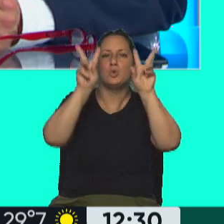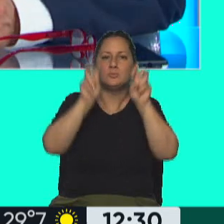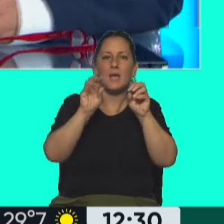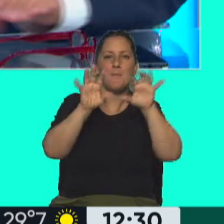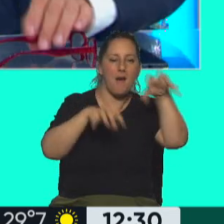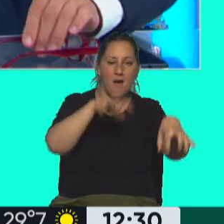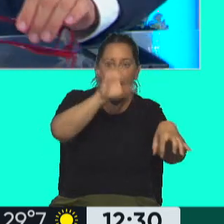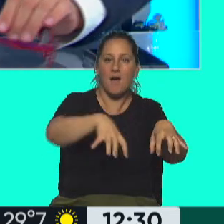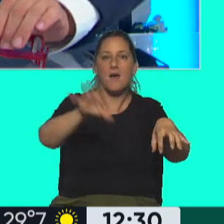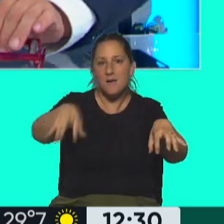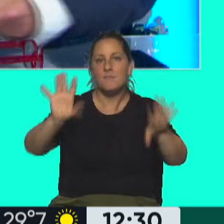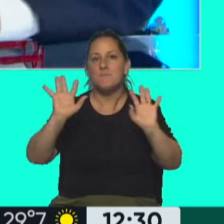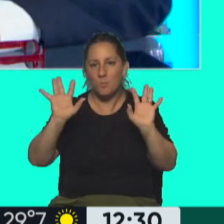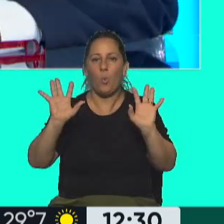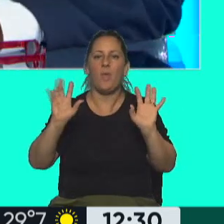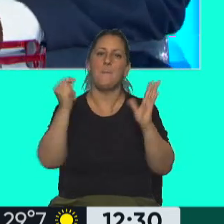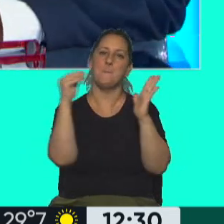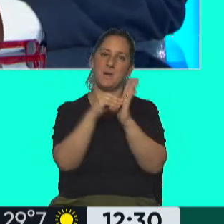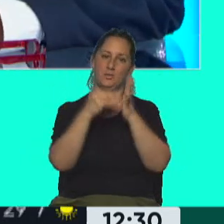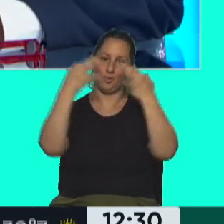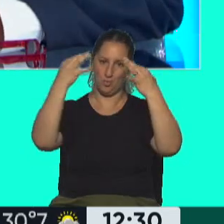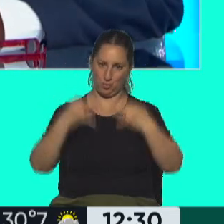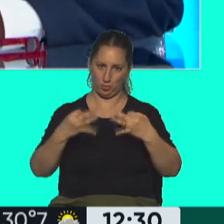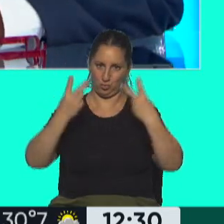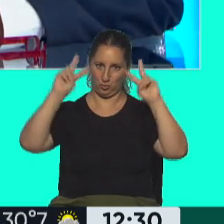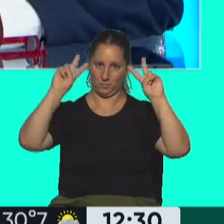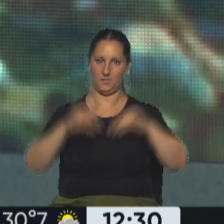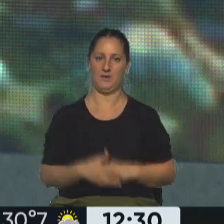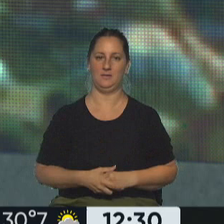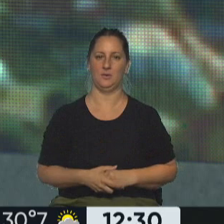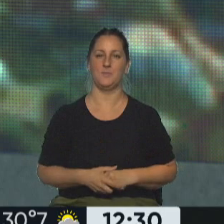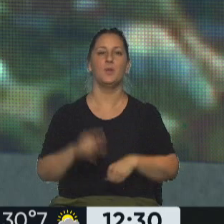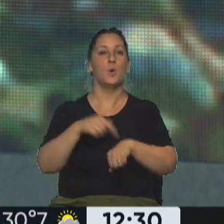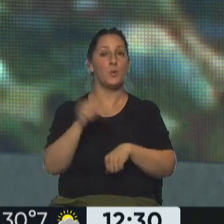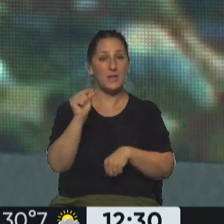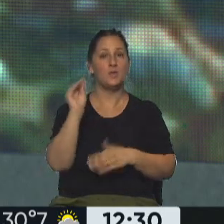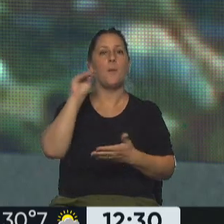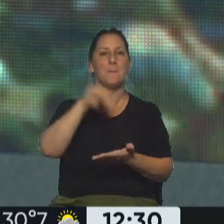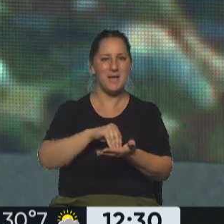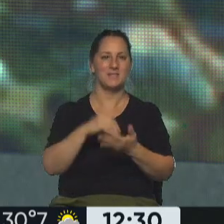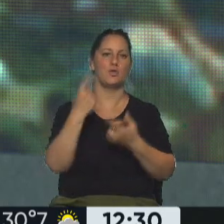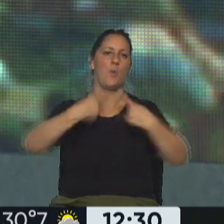en algunos destinos puede haber precios justos en el turismo. Bien, Raúl, minutos seguimos hablando de la economía con Raúl de la Torre.